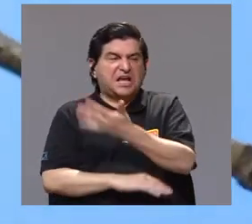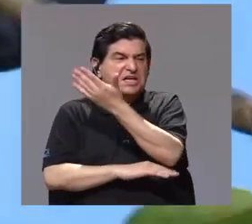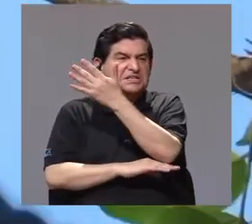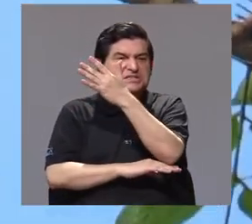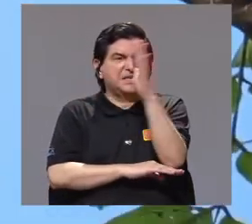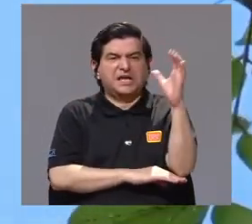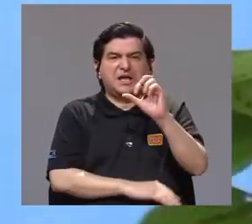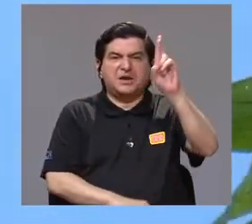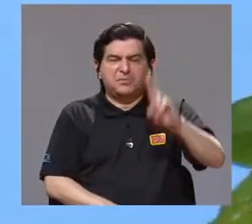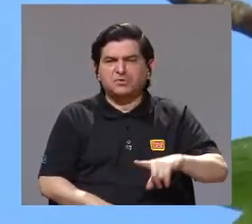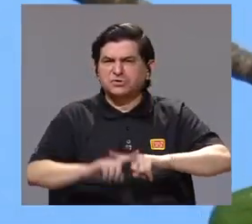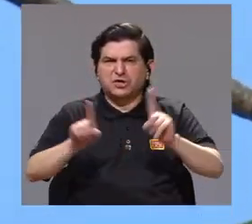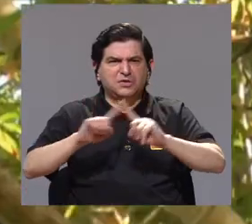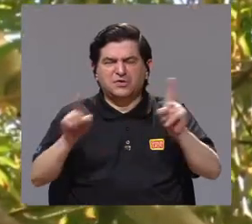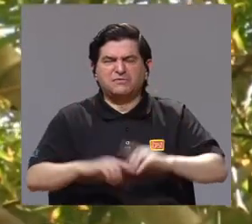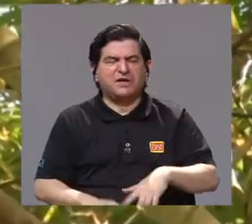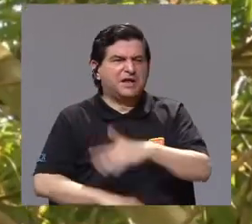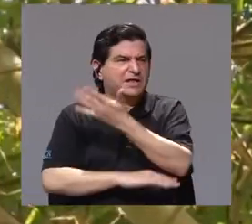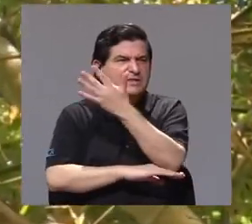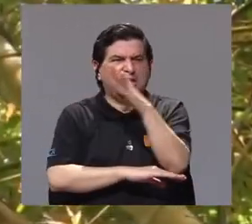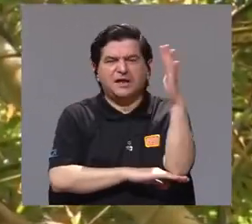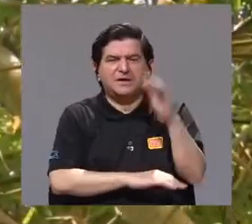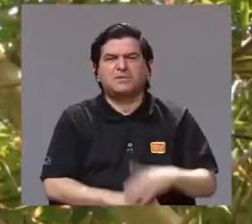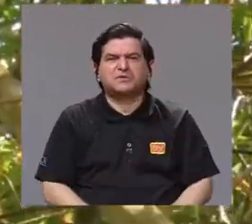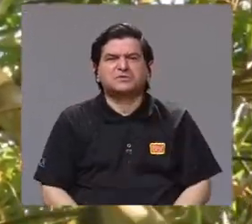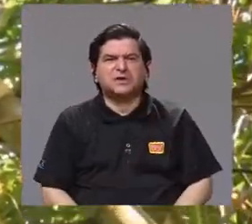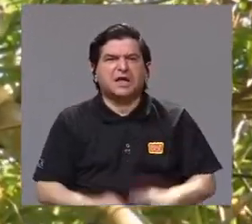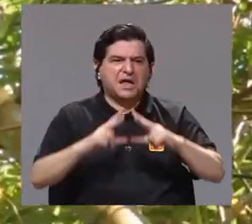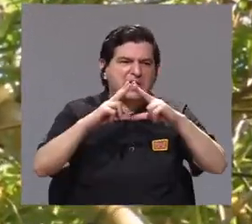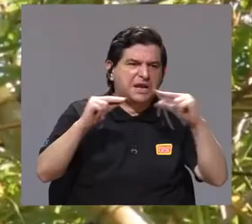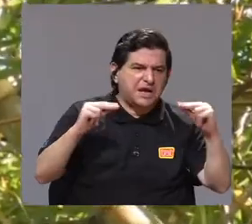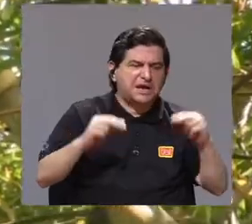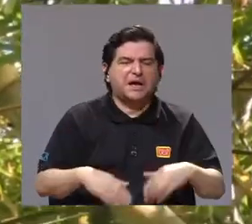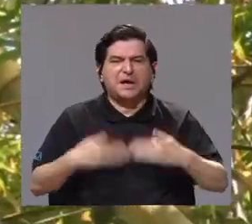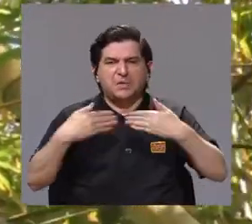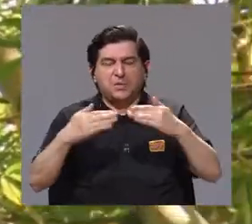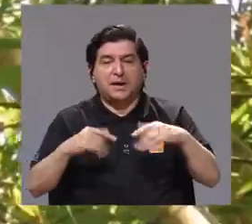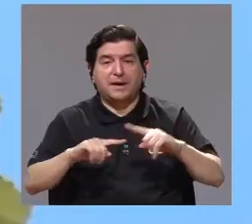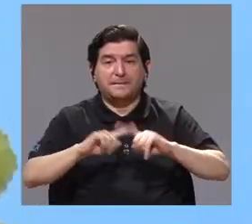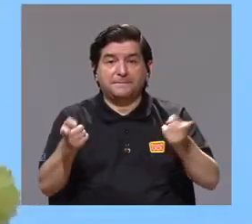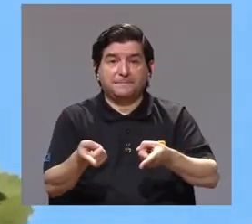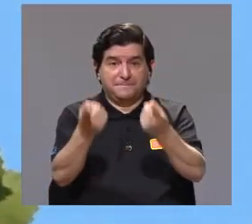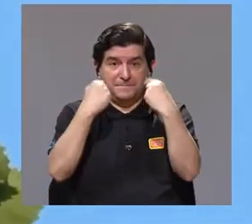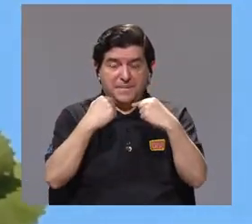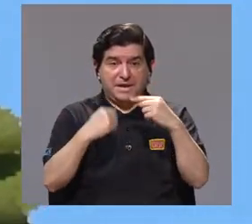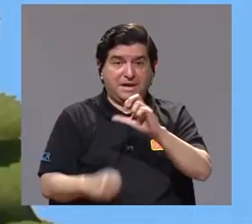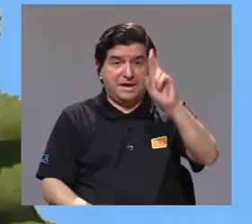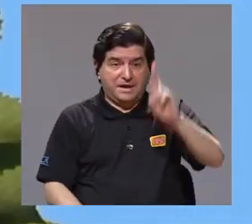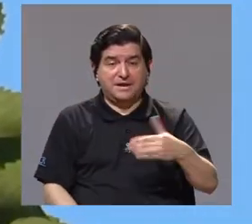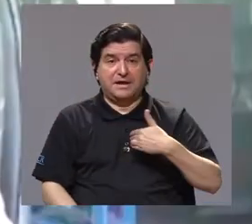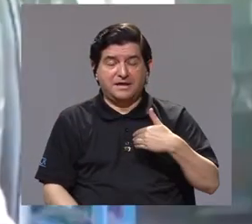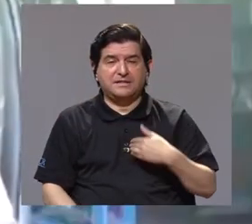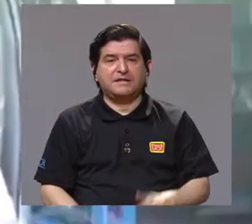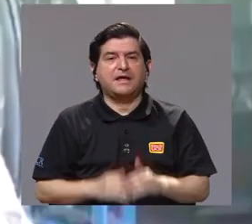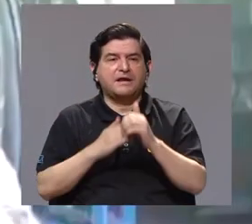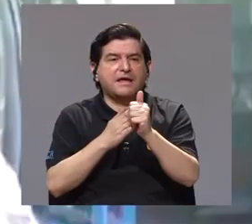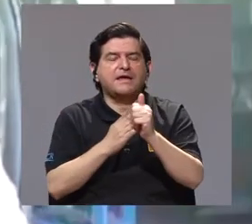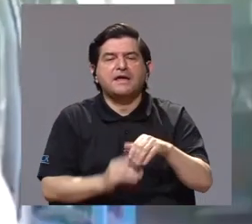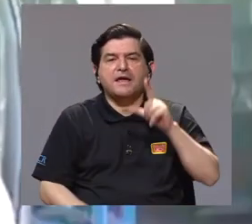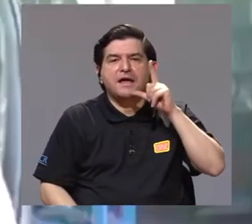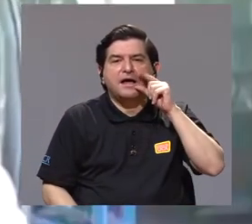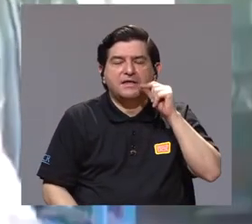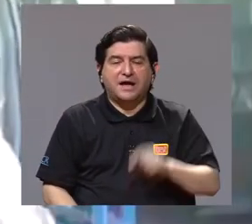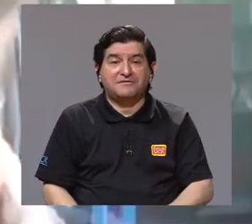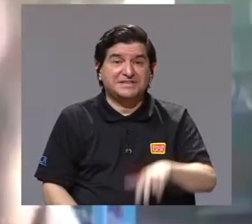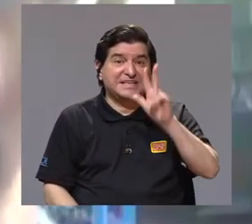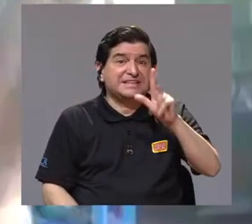posiblemente el bosque de Costa Rica no es muy distinto al bosque de Nicaragua, Panamá, etc. Pero usted entra a Costa Rica y usted tiene una guía de